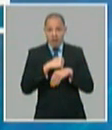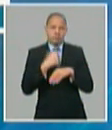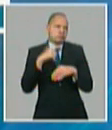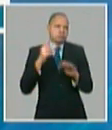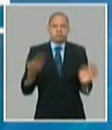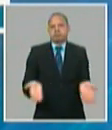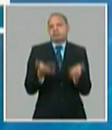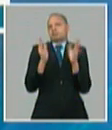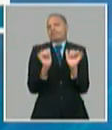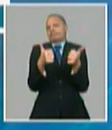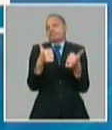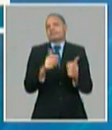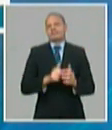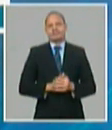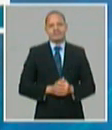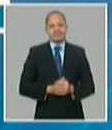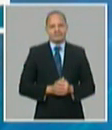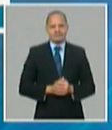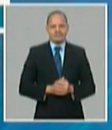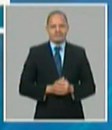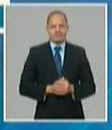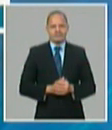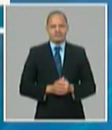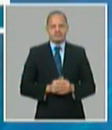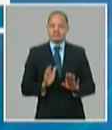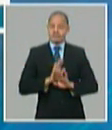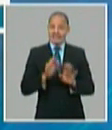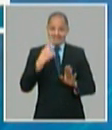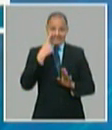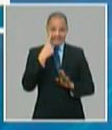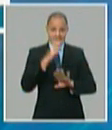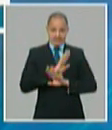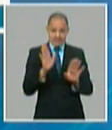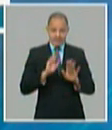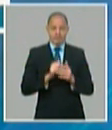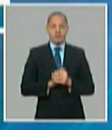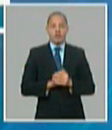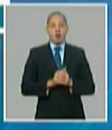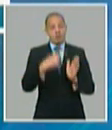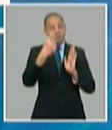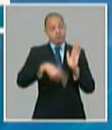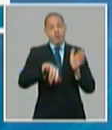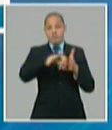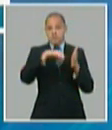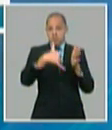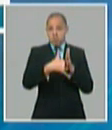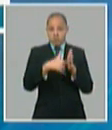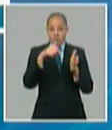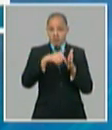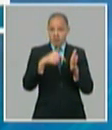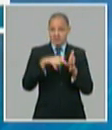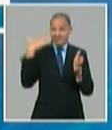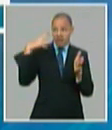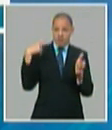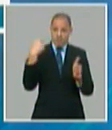de esos 29 proyectos de inversión extranjera 5 se ubican en la zona especial de desarrollo Mariel